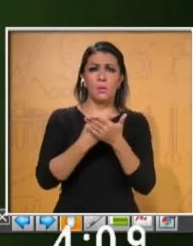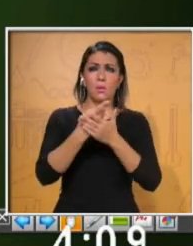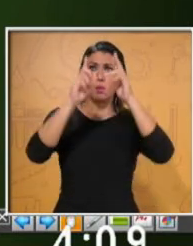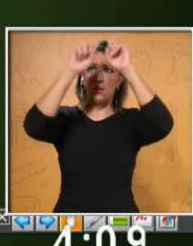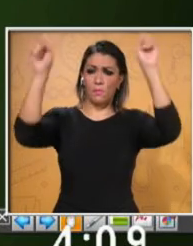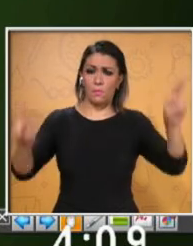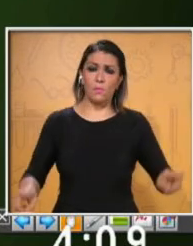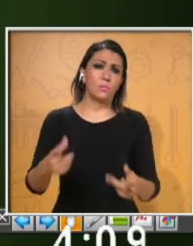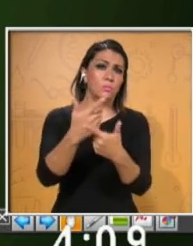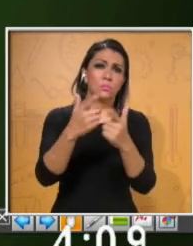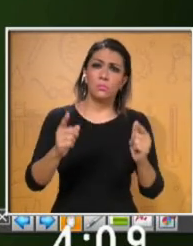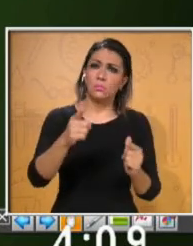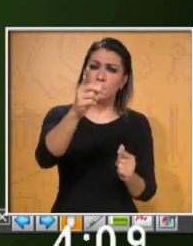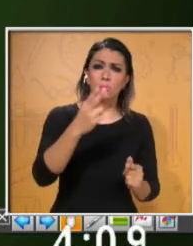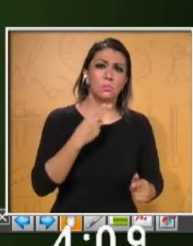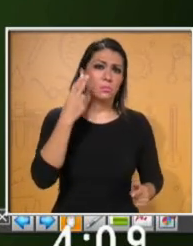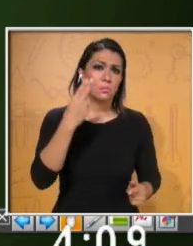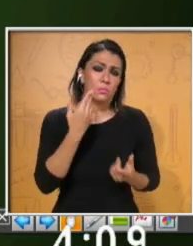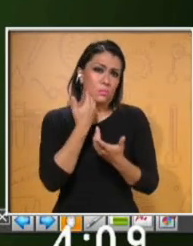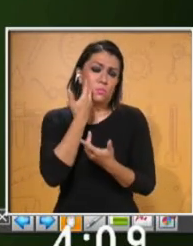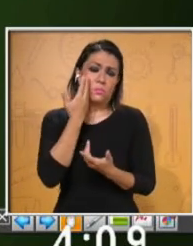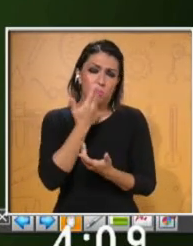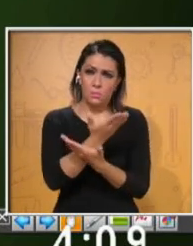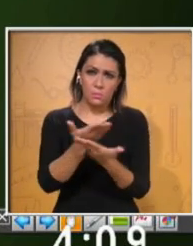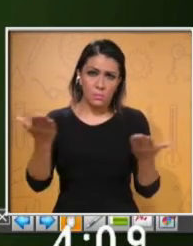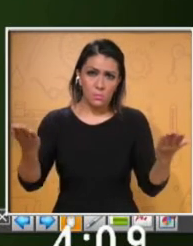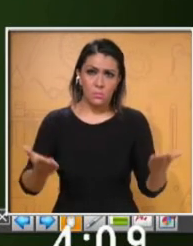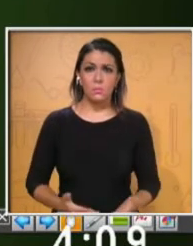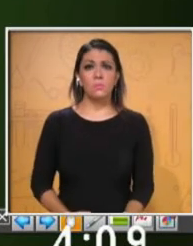utilizar libremente en tu presentación oral.